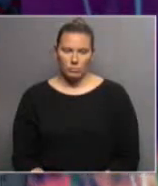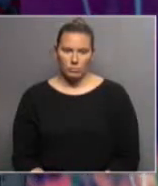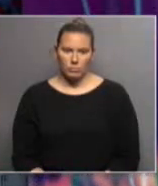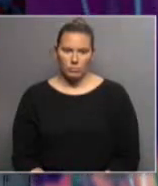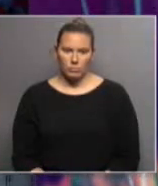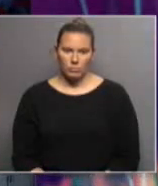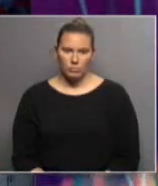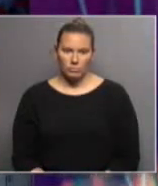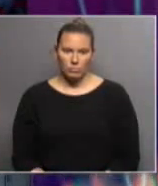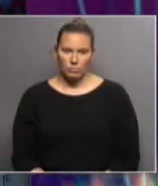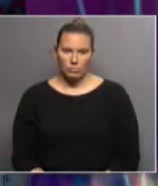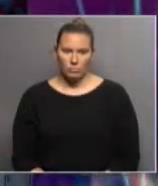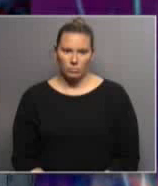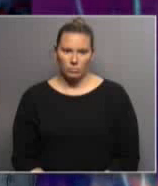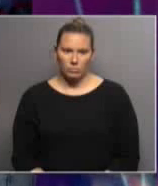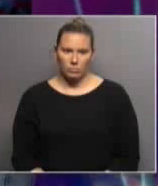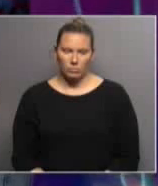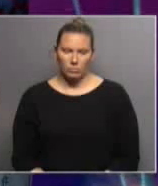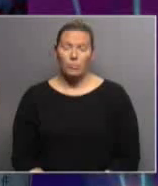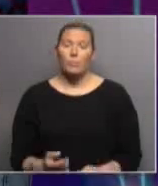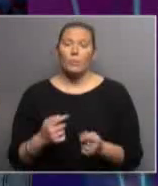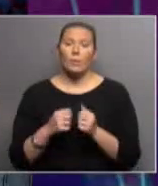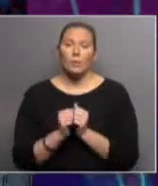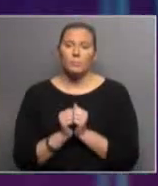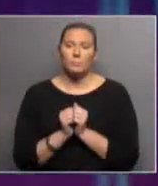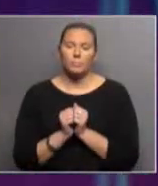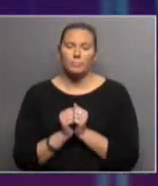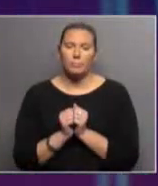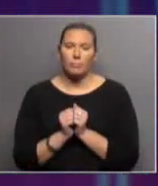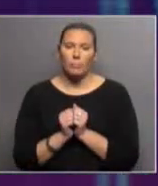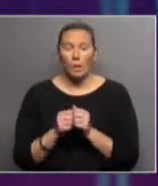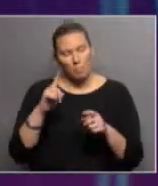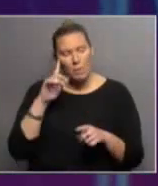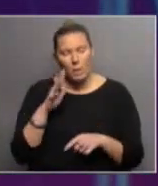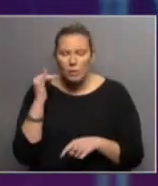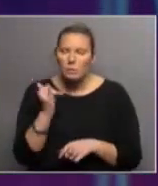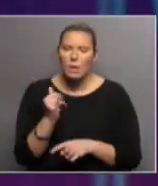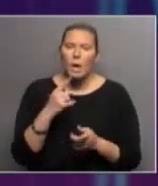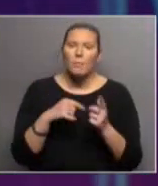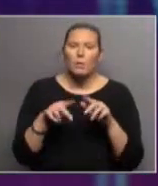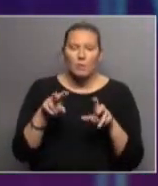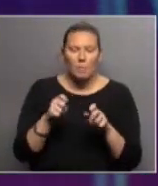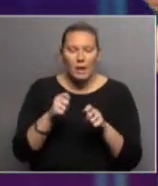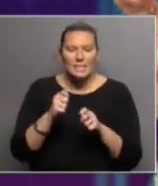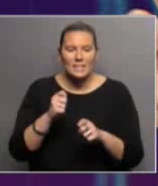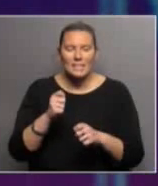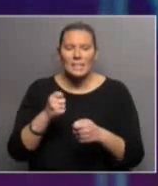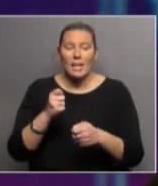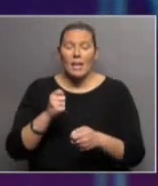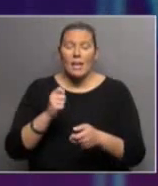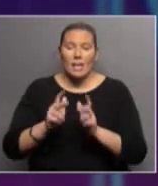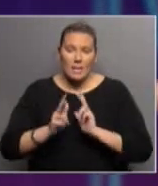es la comunicación. Sin dudas. Y el tema de la lengua de señas,